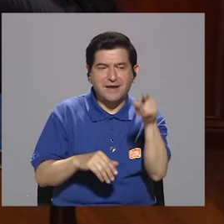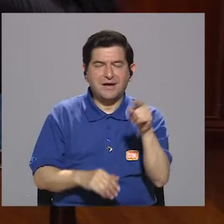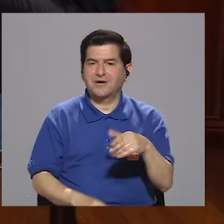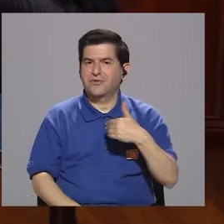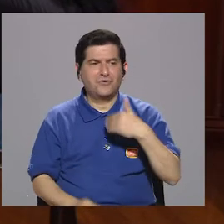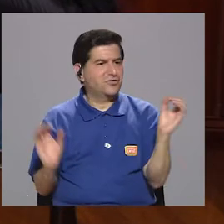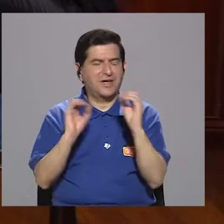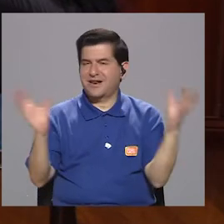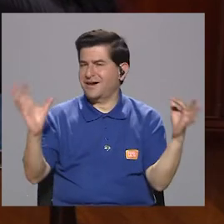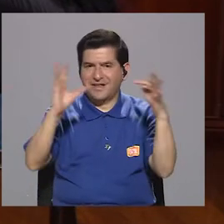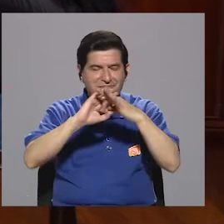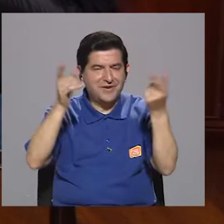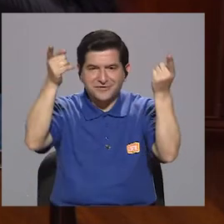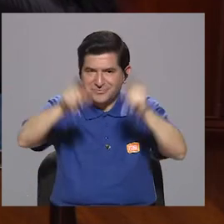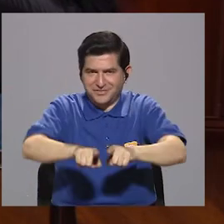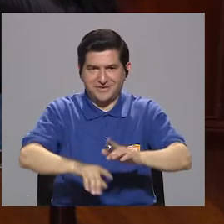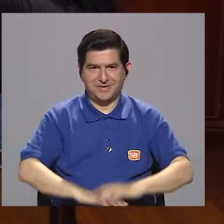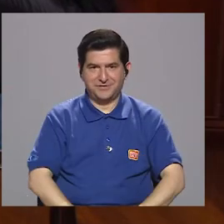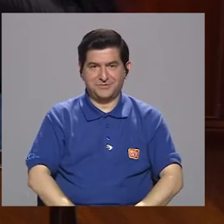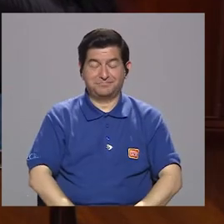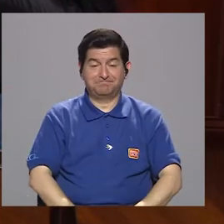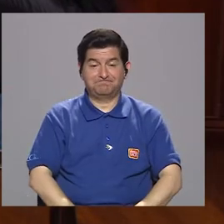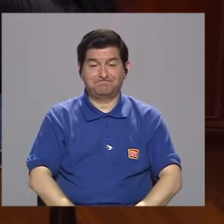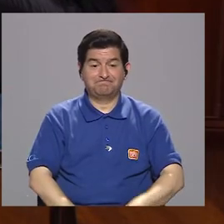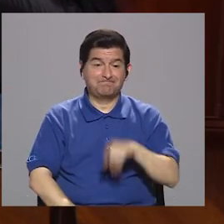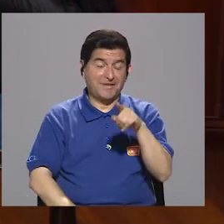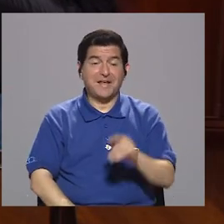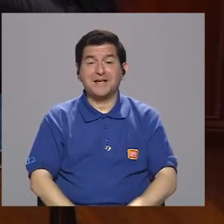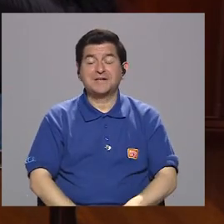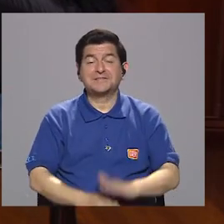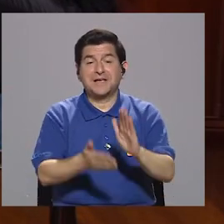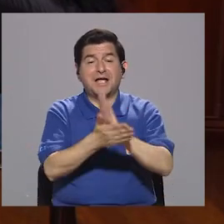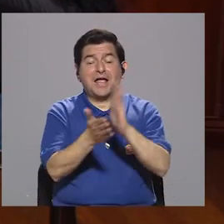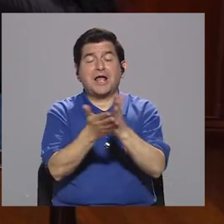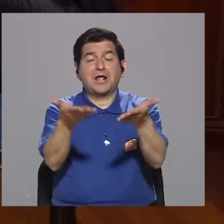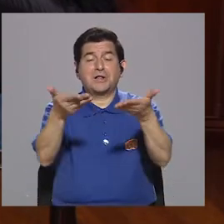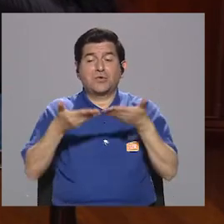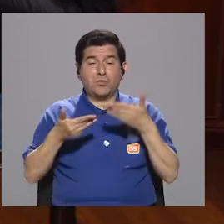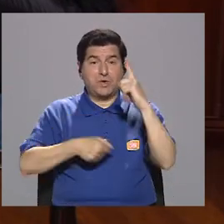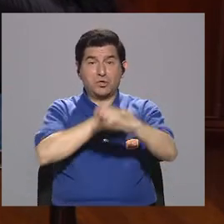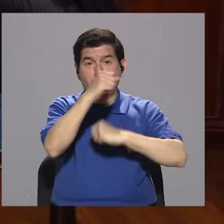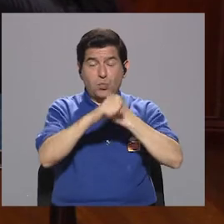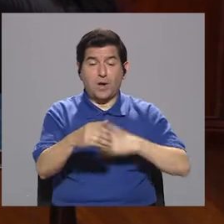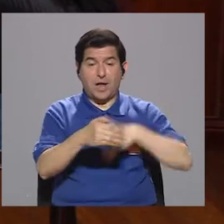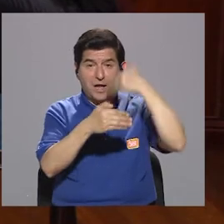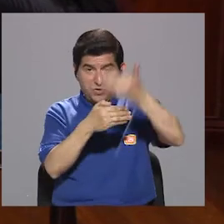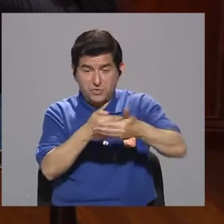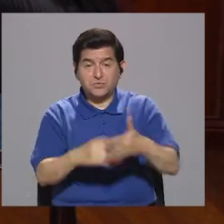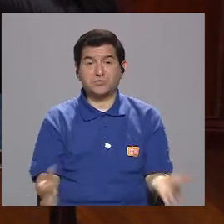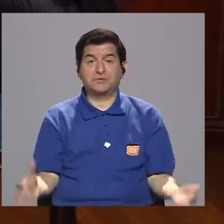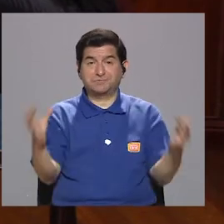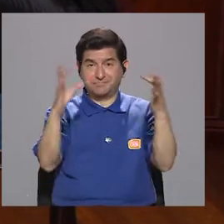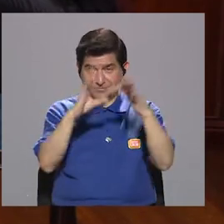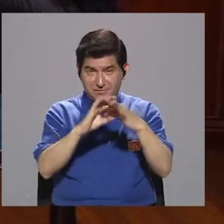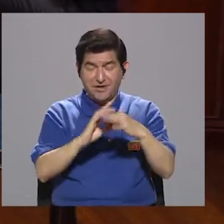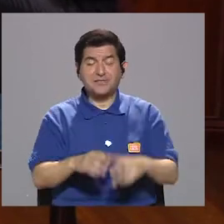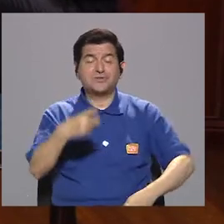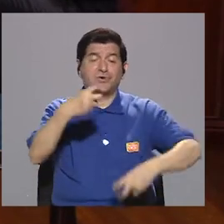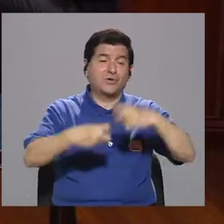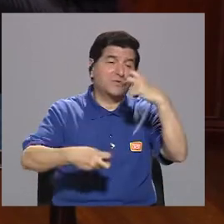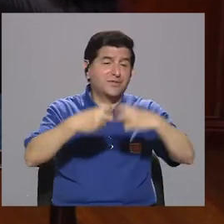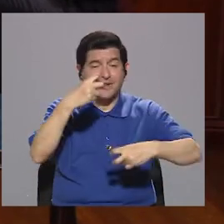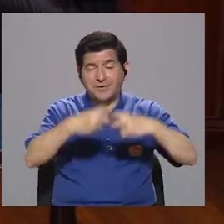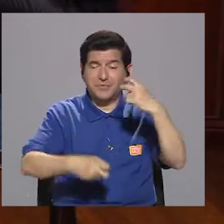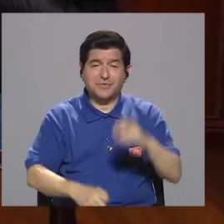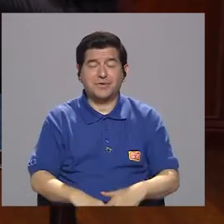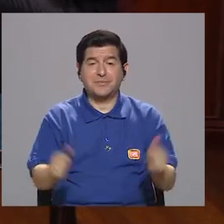porque yo no tenía ninguna relación con los hechos. Y bueno, esa fue la carta que me dieron, que un año después, a propósito del escándalo